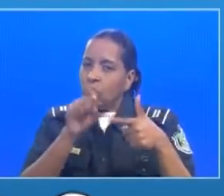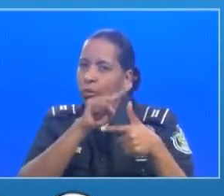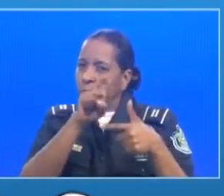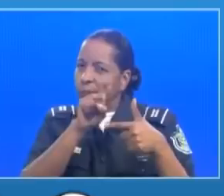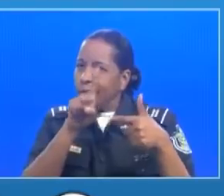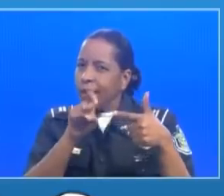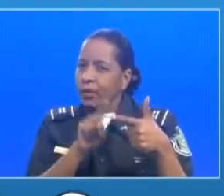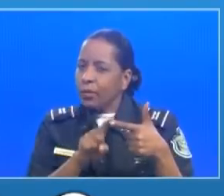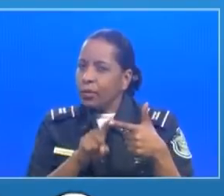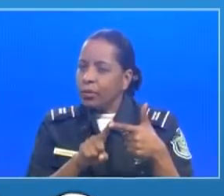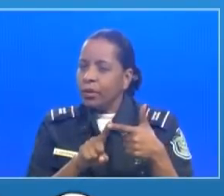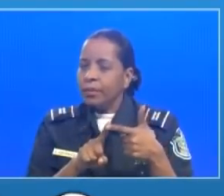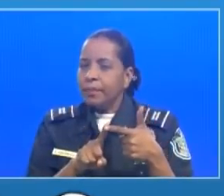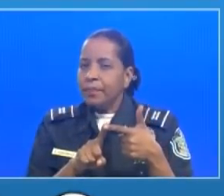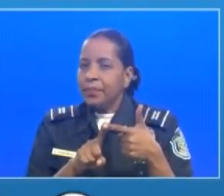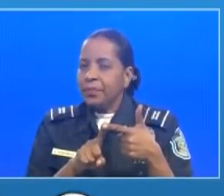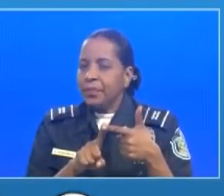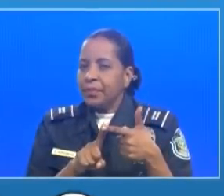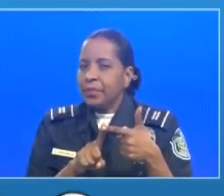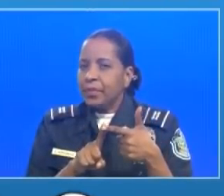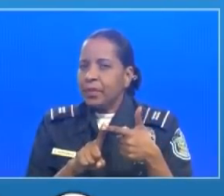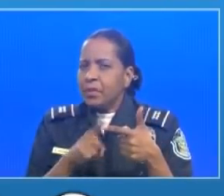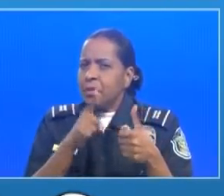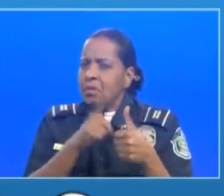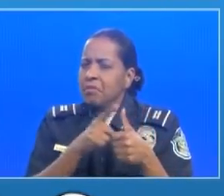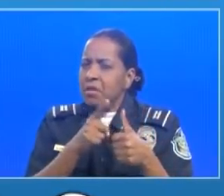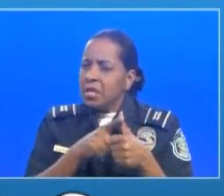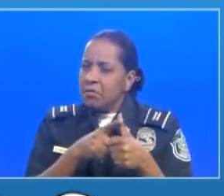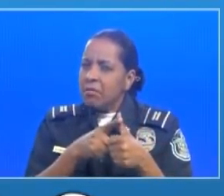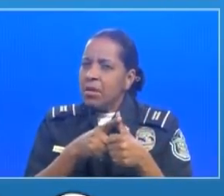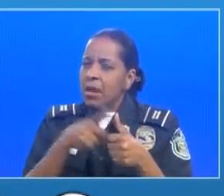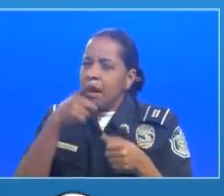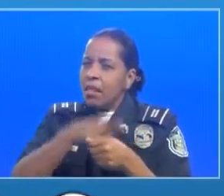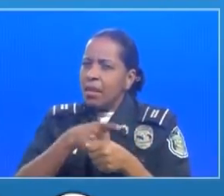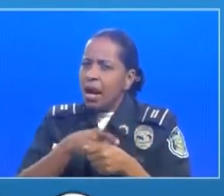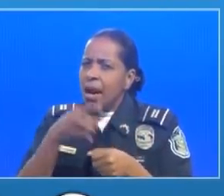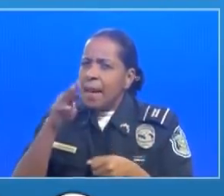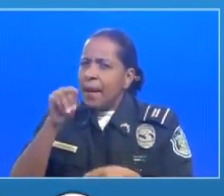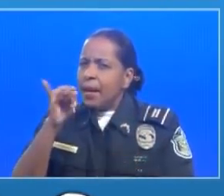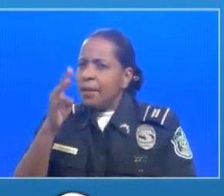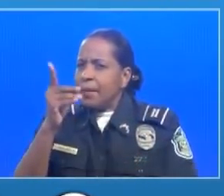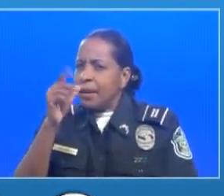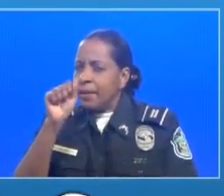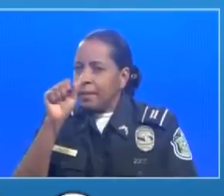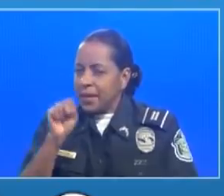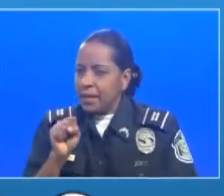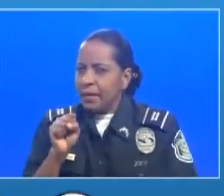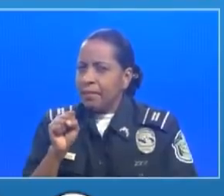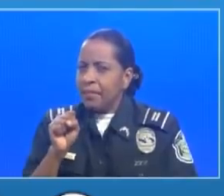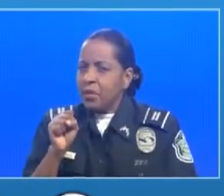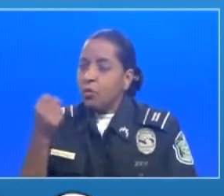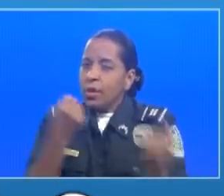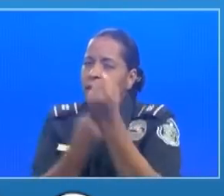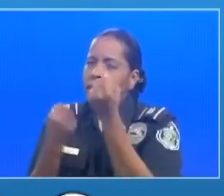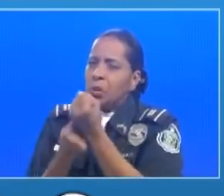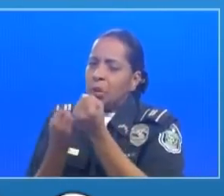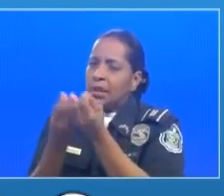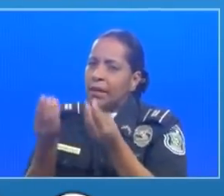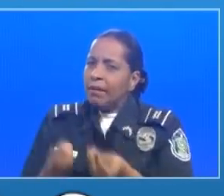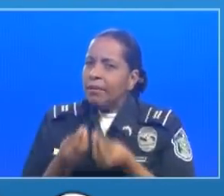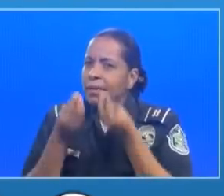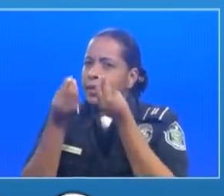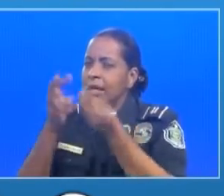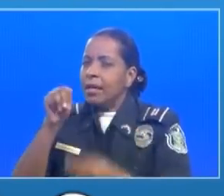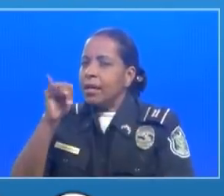importantes referente al sector agropecuario precisamente el ministro Reunioni hablaba del apoyo que está brindándole